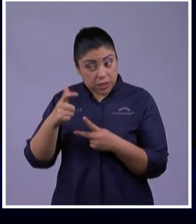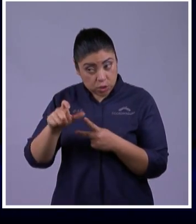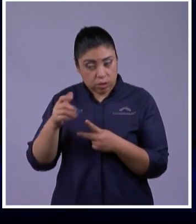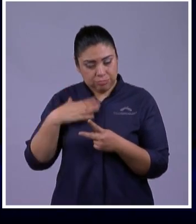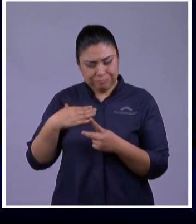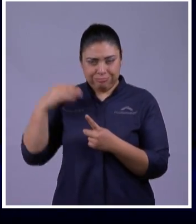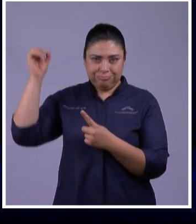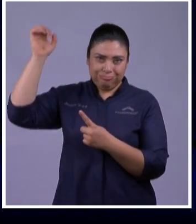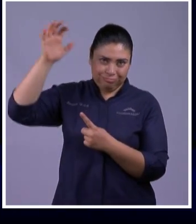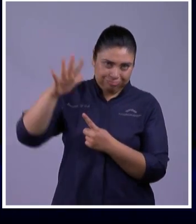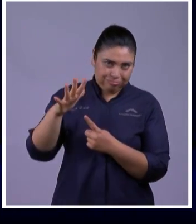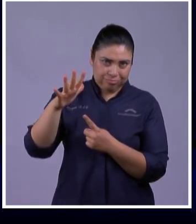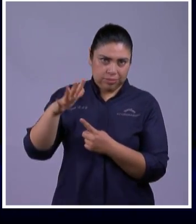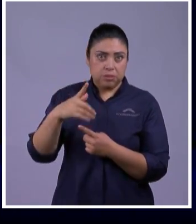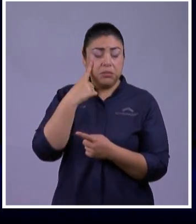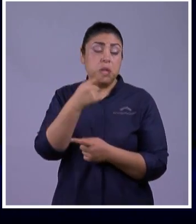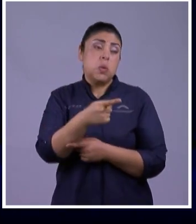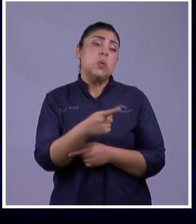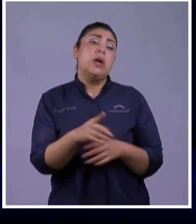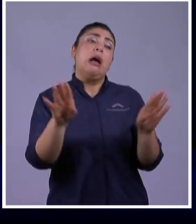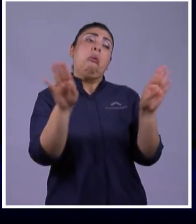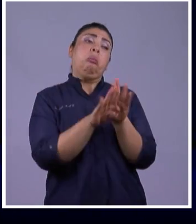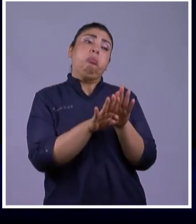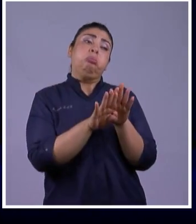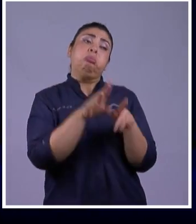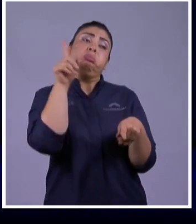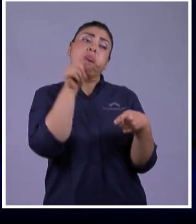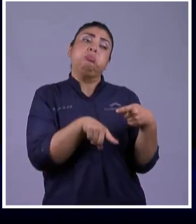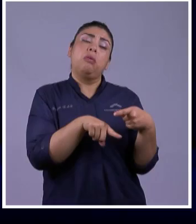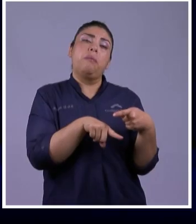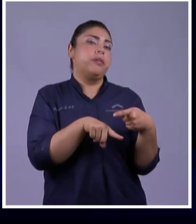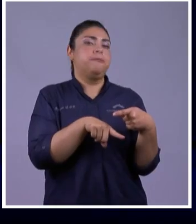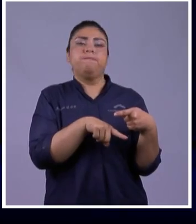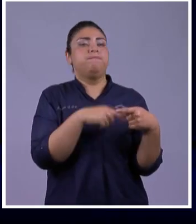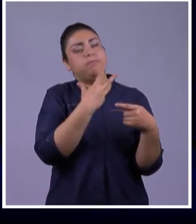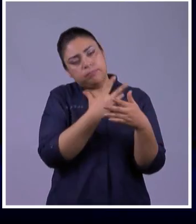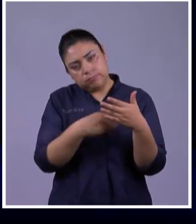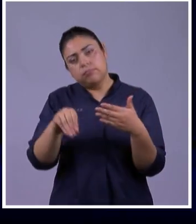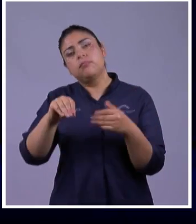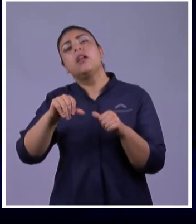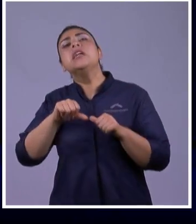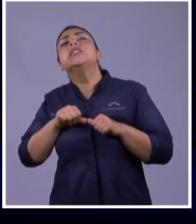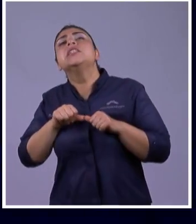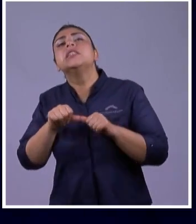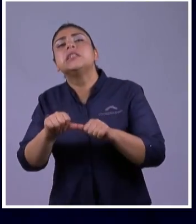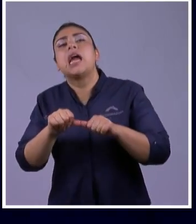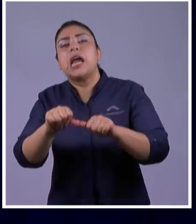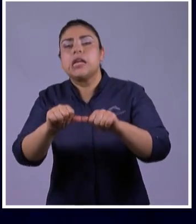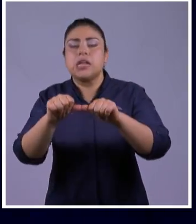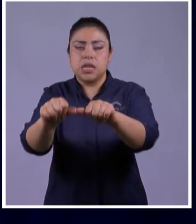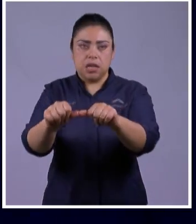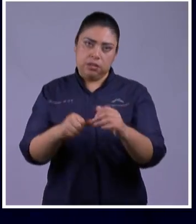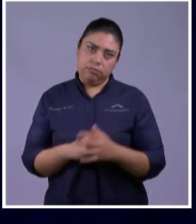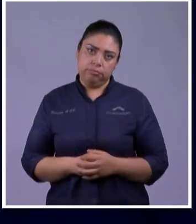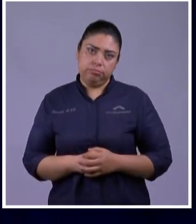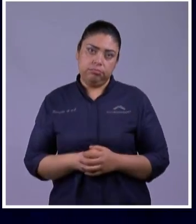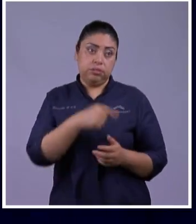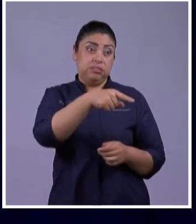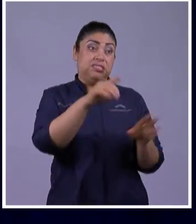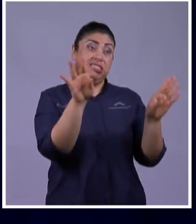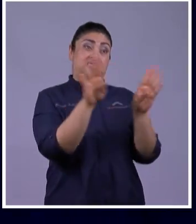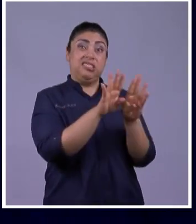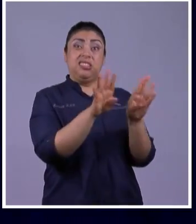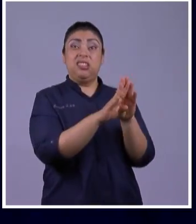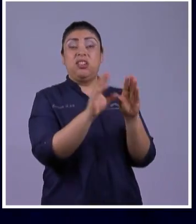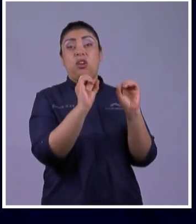unas Puertas Se te cierren No significa Que todas Estén cerradas Si unas Puertas Se cierran Es porque